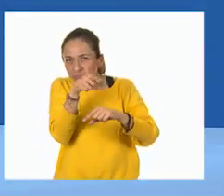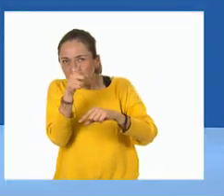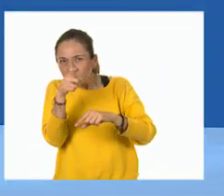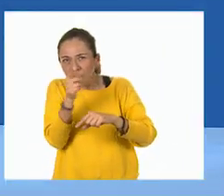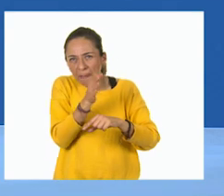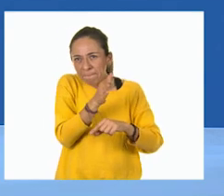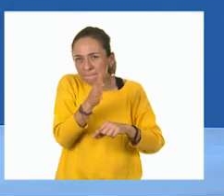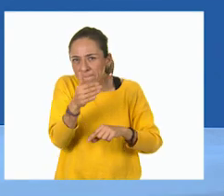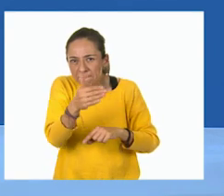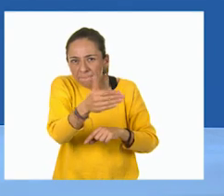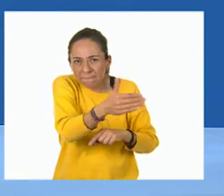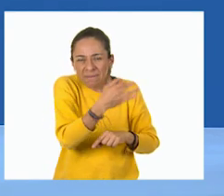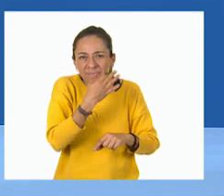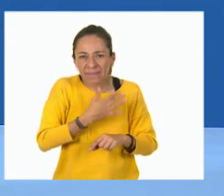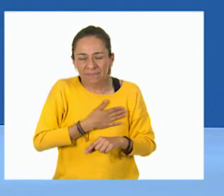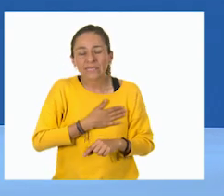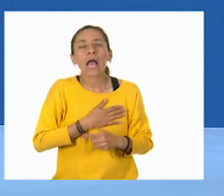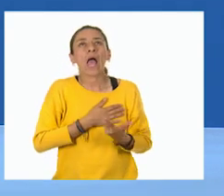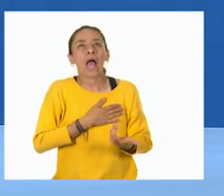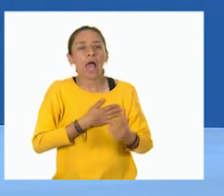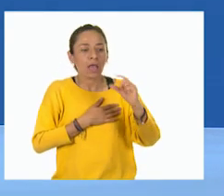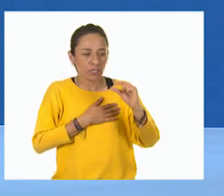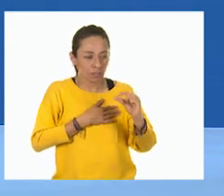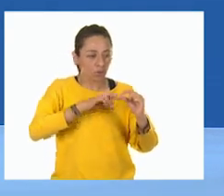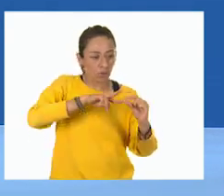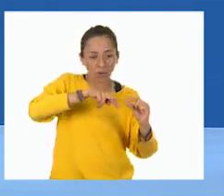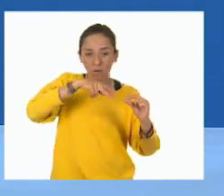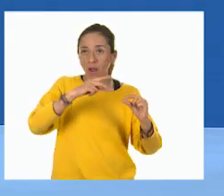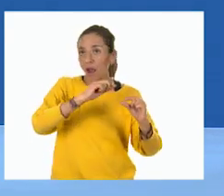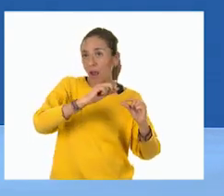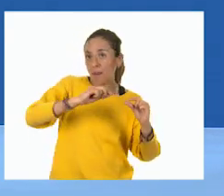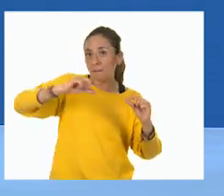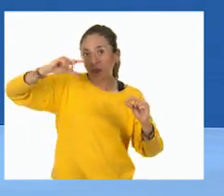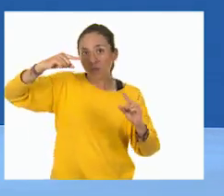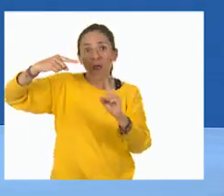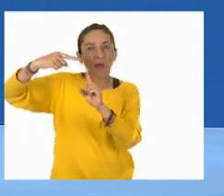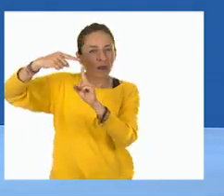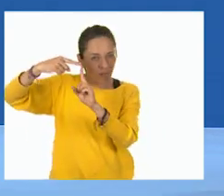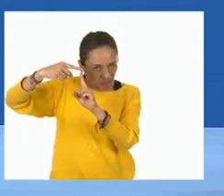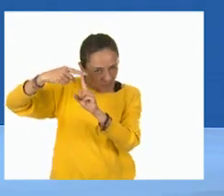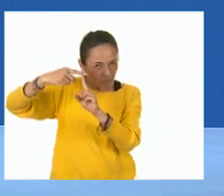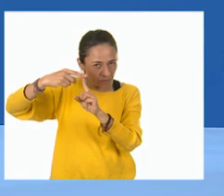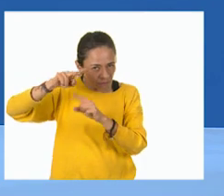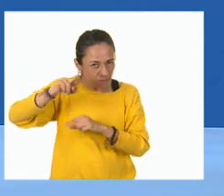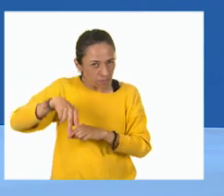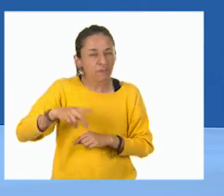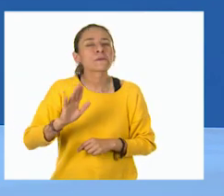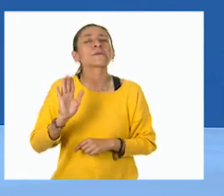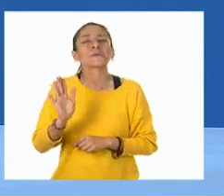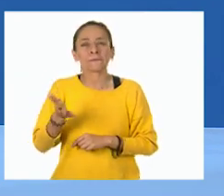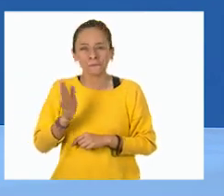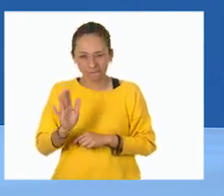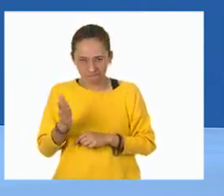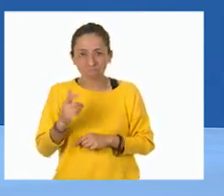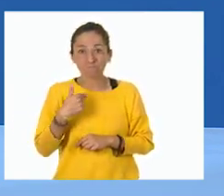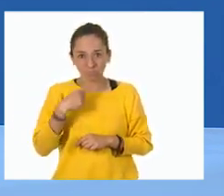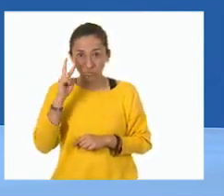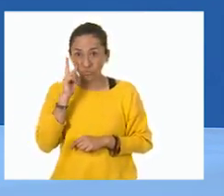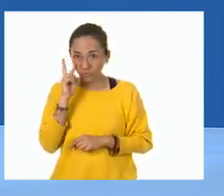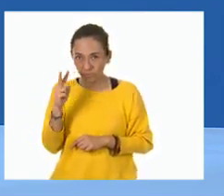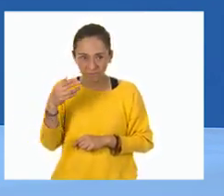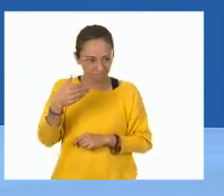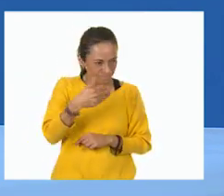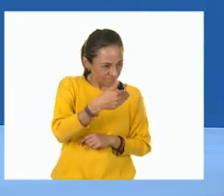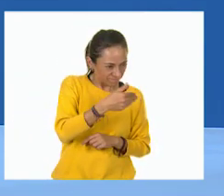Y de una menor a una mayor, se divide. También vi la dirección del pececito.